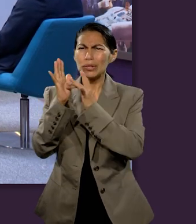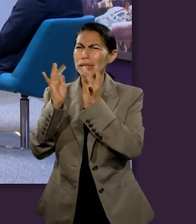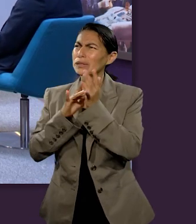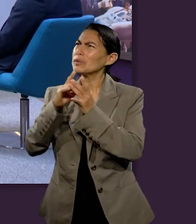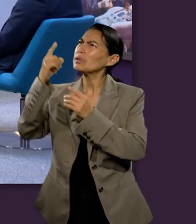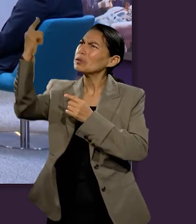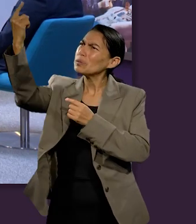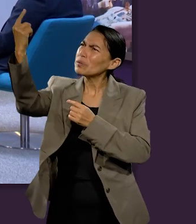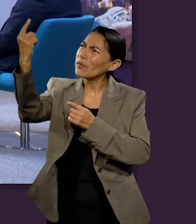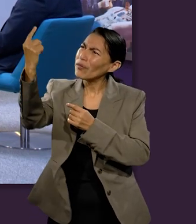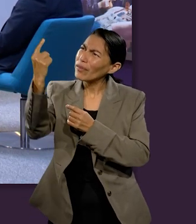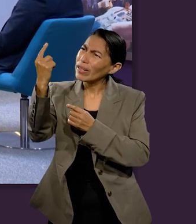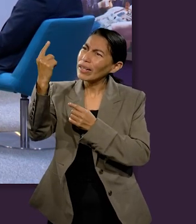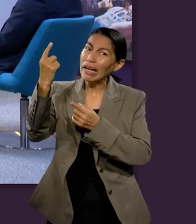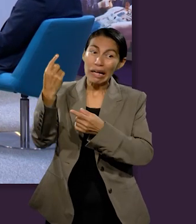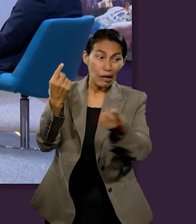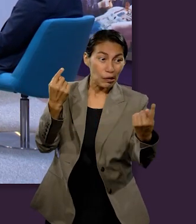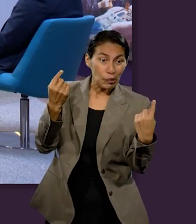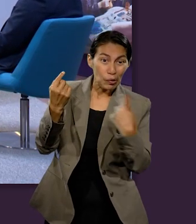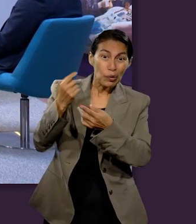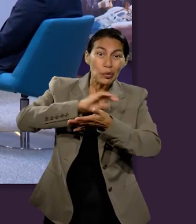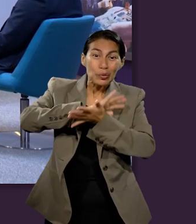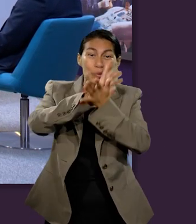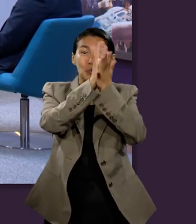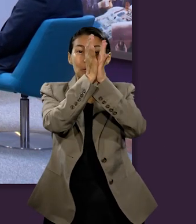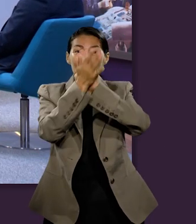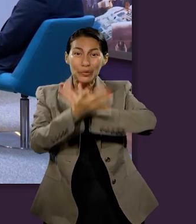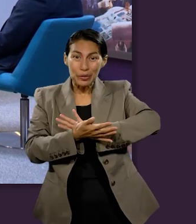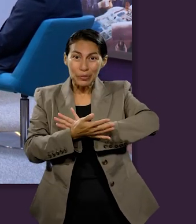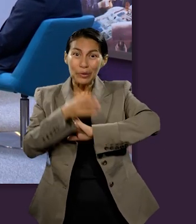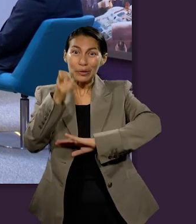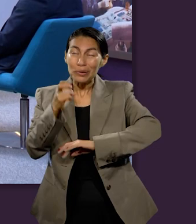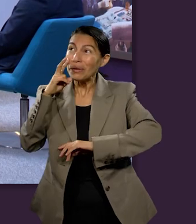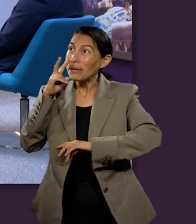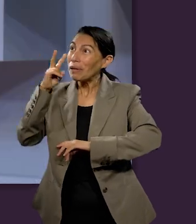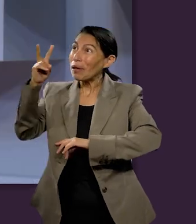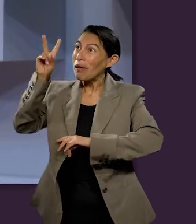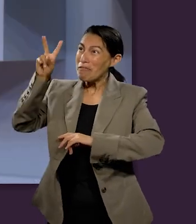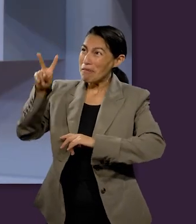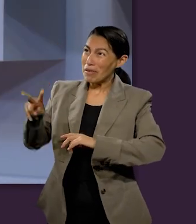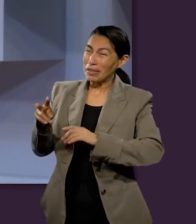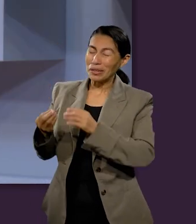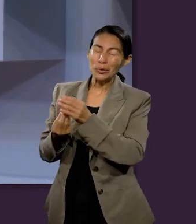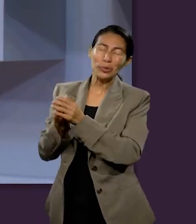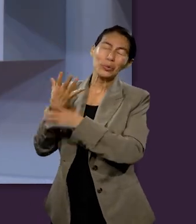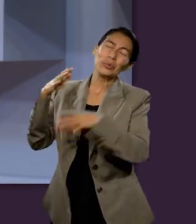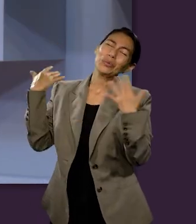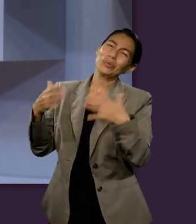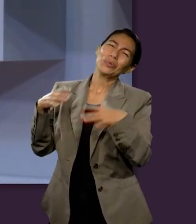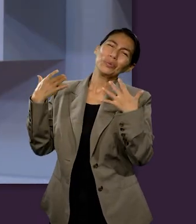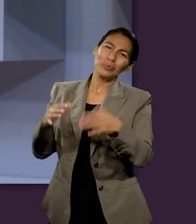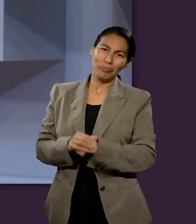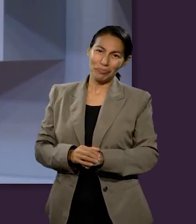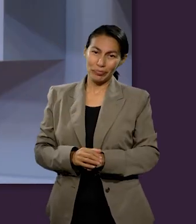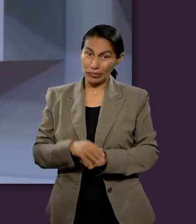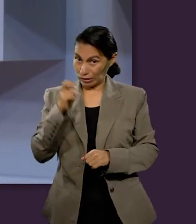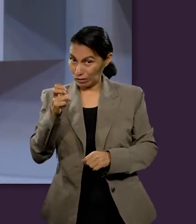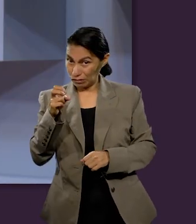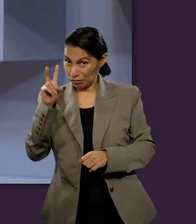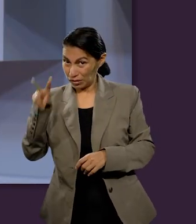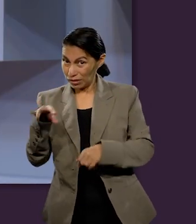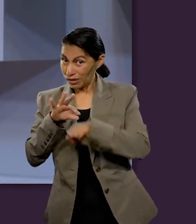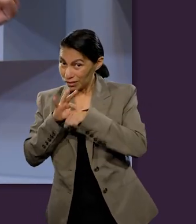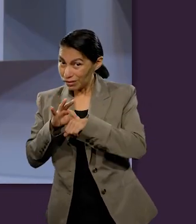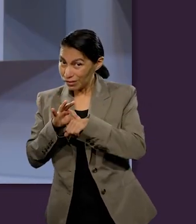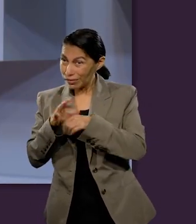transformados. Correcto. Entonces, necesitamos la transformación de la segunda venida para poder ver a Dios y gozar de esa nueva realidad.